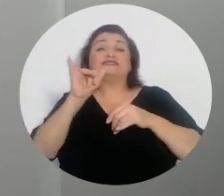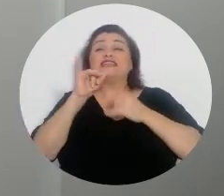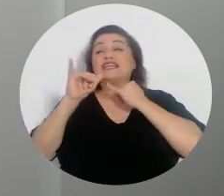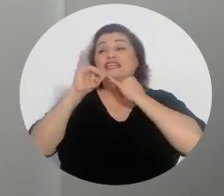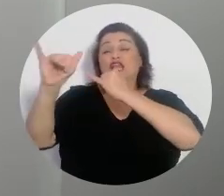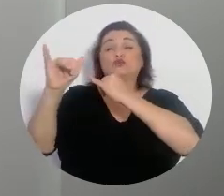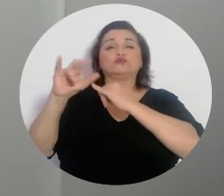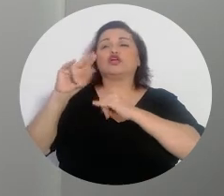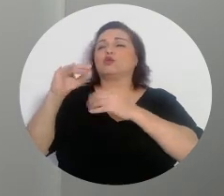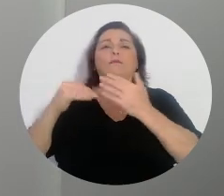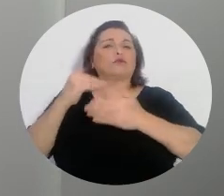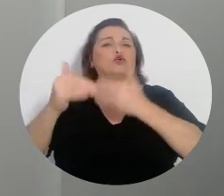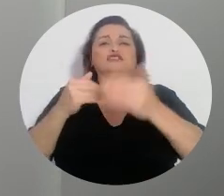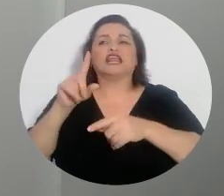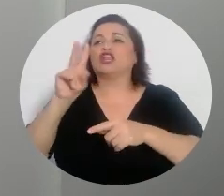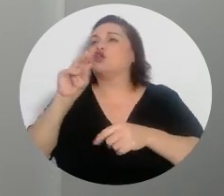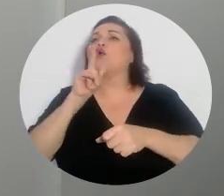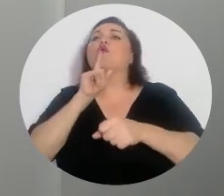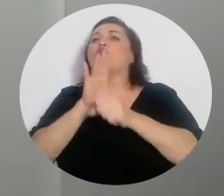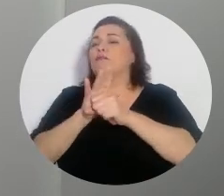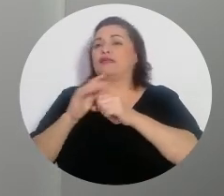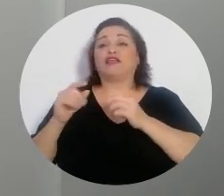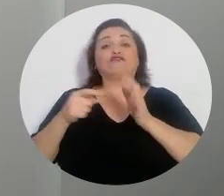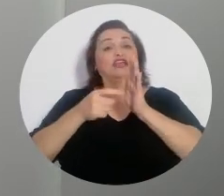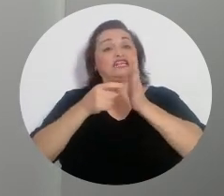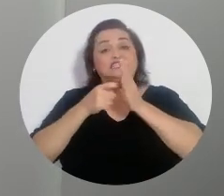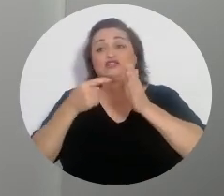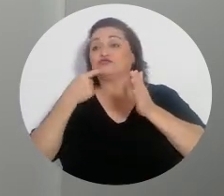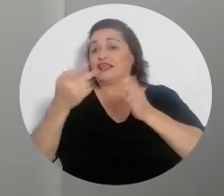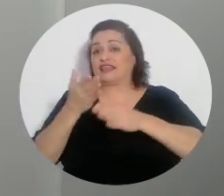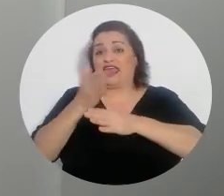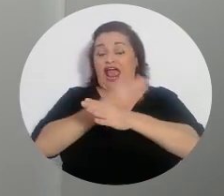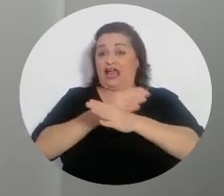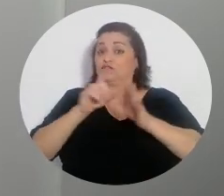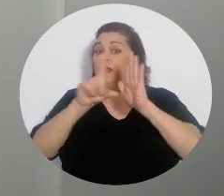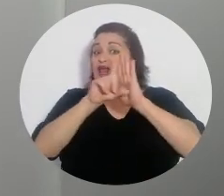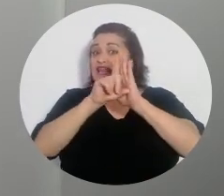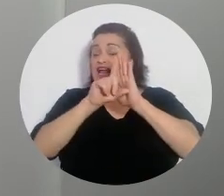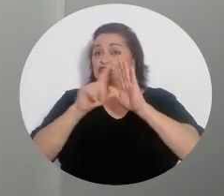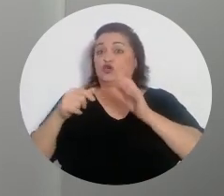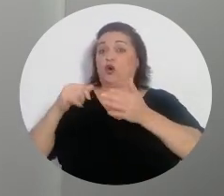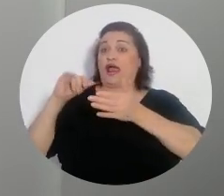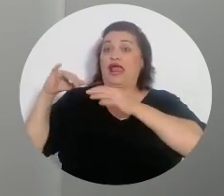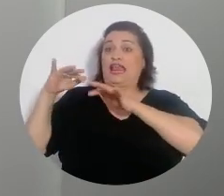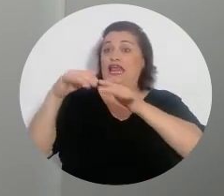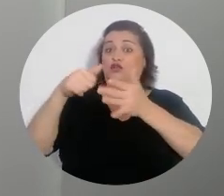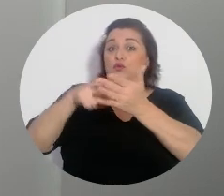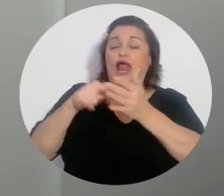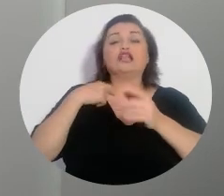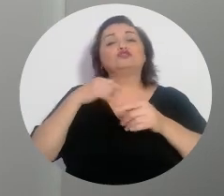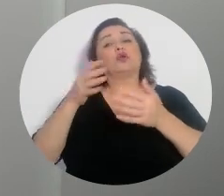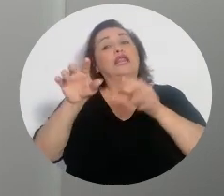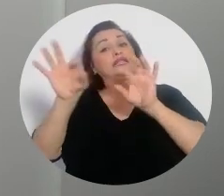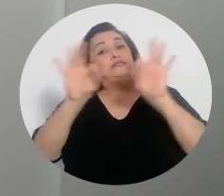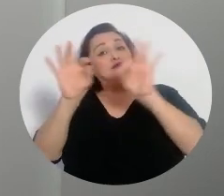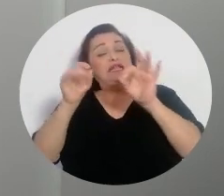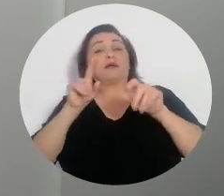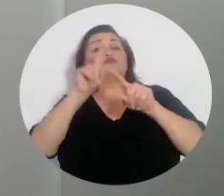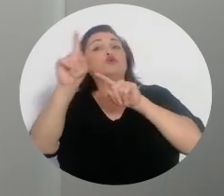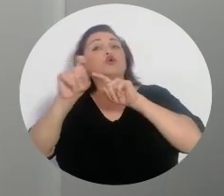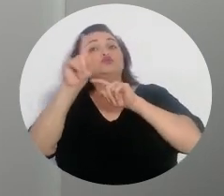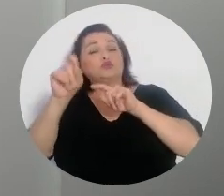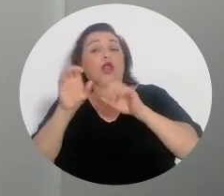manifiestamente improcedente porque no cumple con algunos de los requisitos que ya mencioné y que están en la legislación electoral, la cual invitamos a consultar,